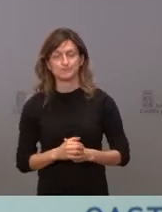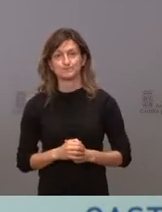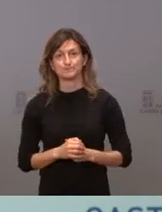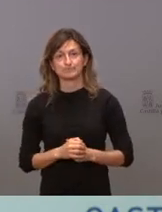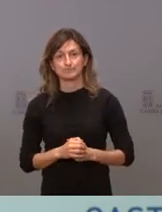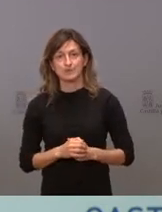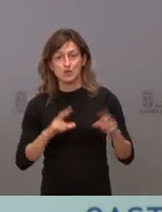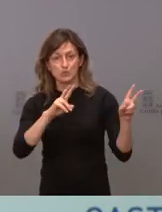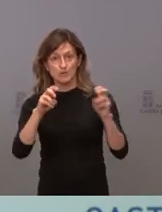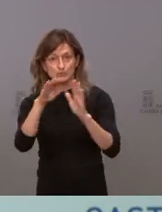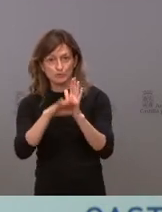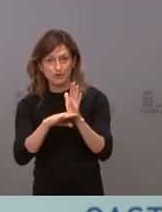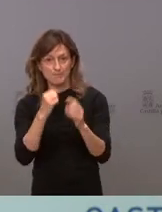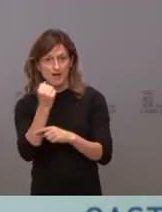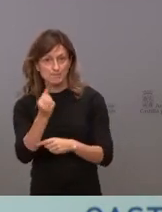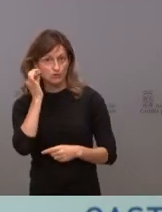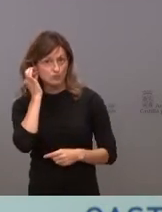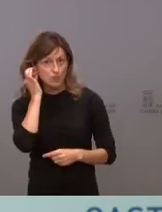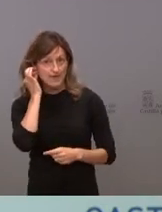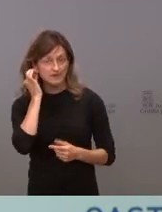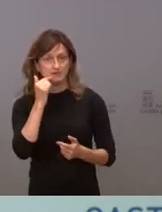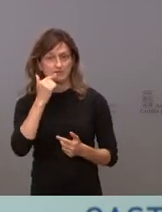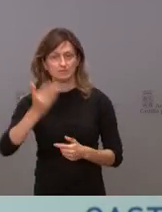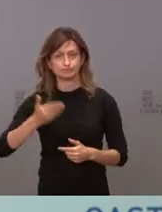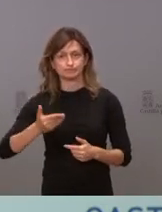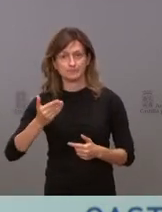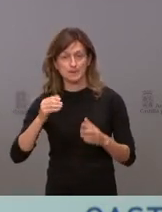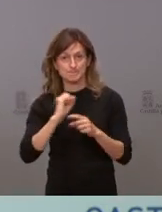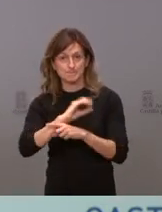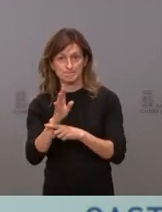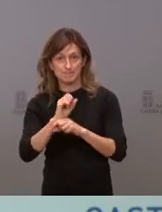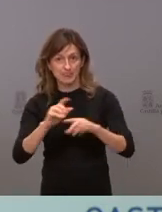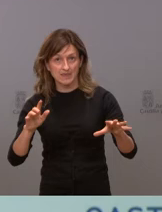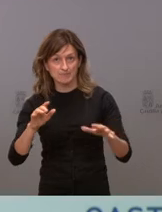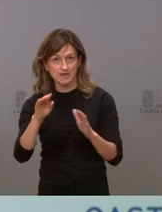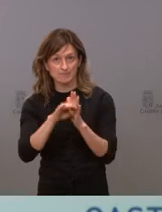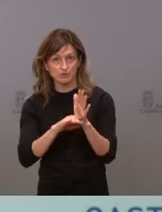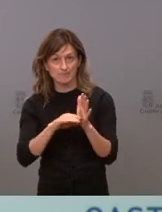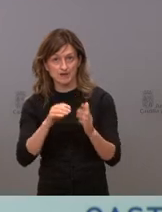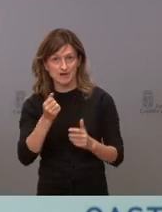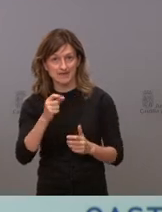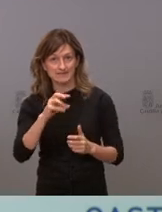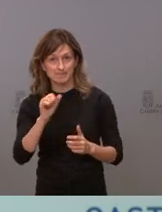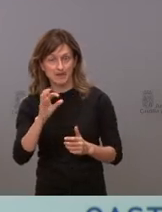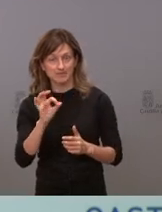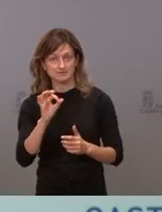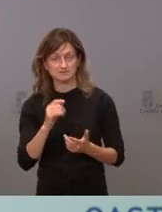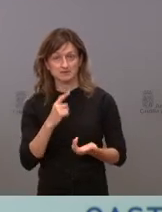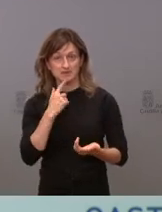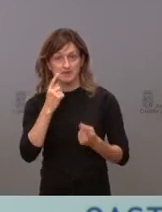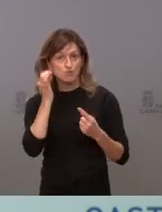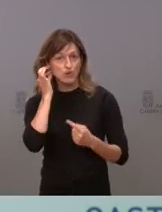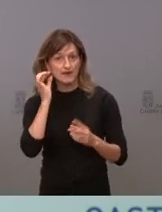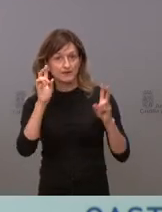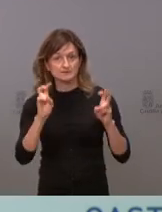Nuevos programas de apoyo a la mujer, que han tenido su importancia durante la pandemia, como el programa Atrapadas para la Atención a Mujeres